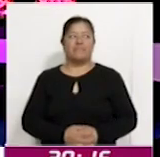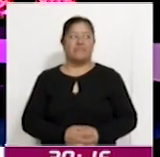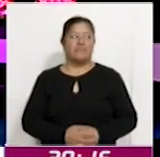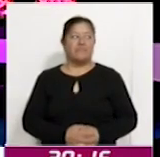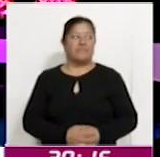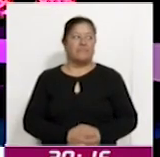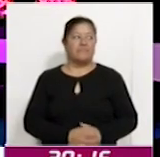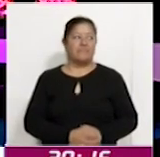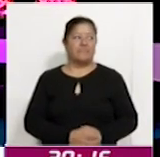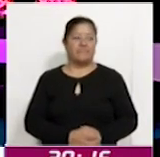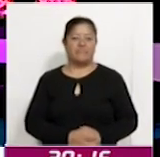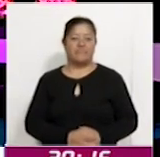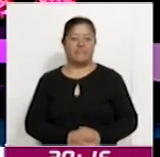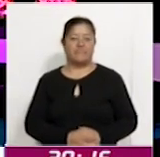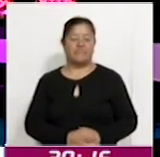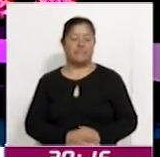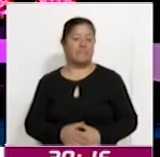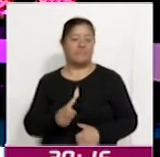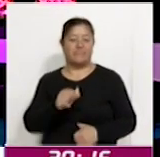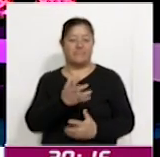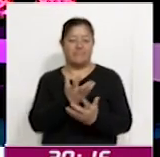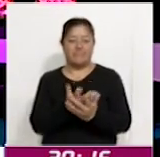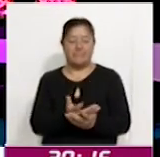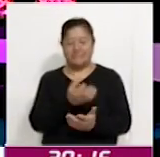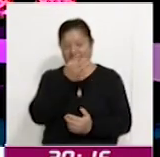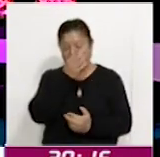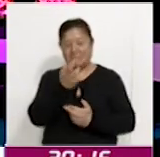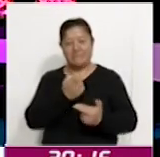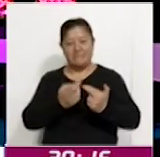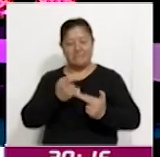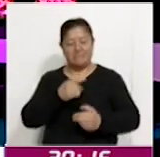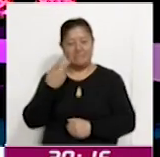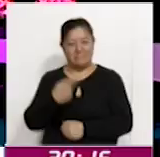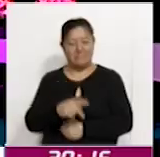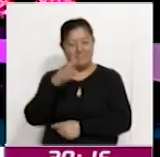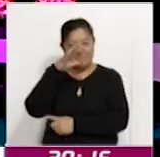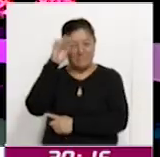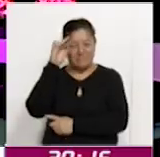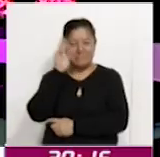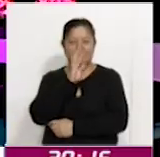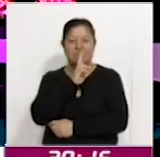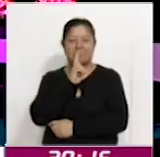Con esta información, hacemos una pausa y enseguida volvemos a Coracid Noticias.